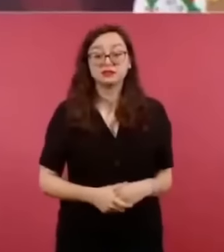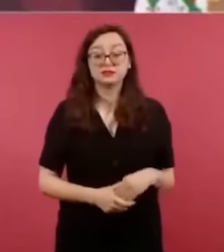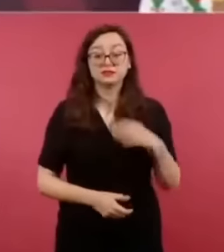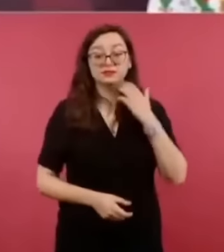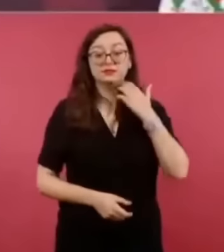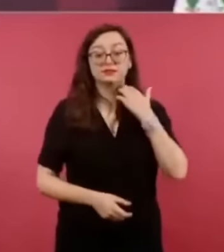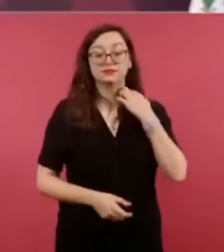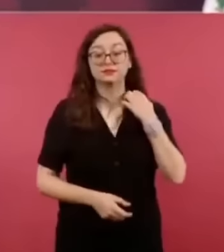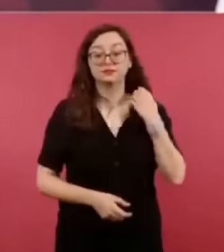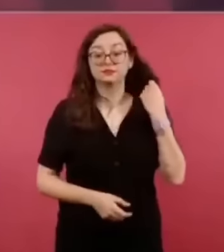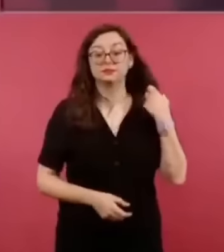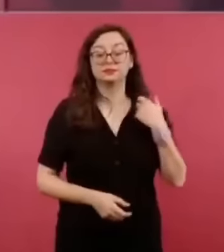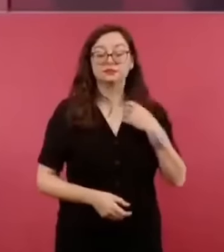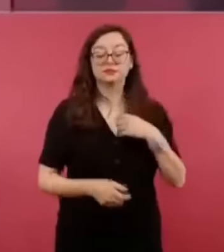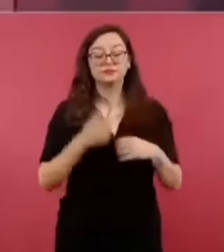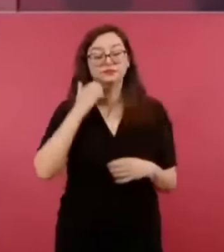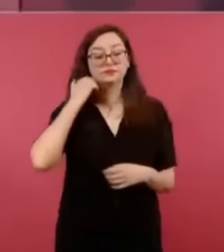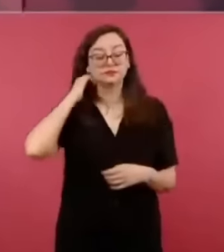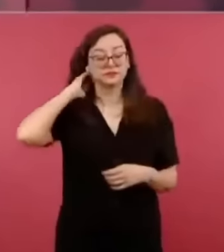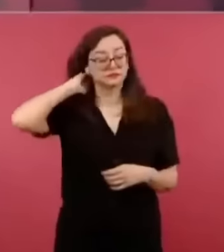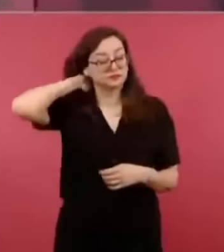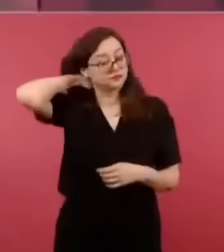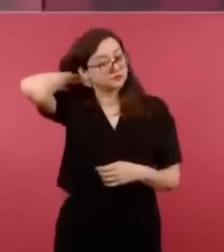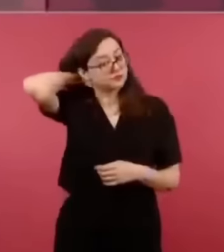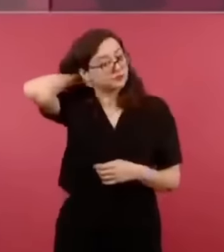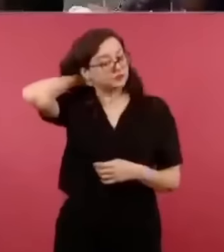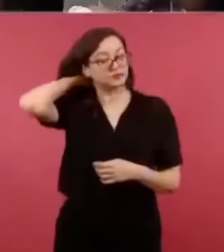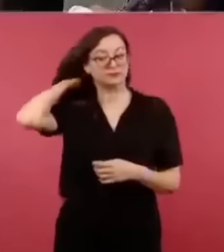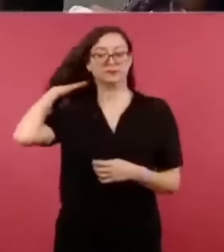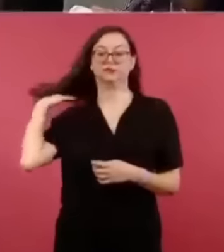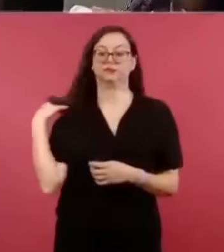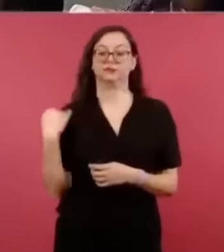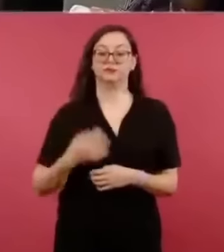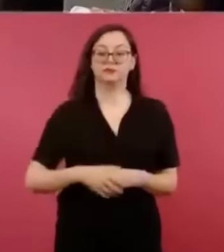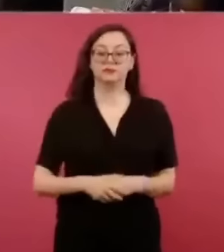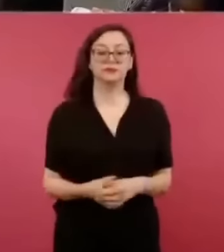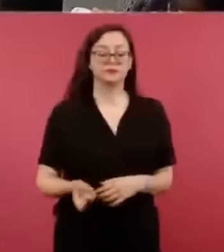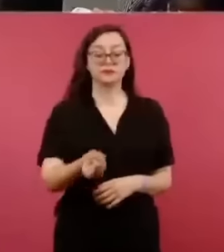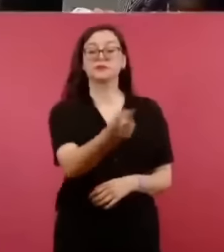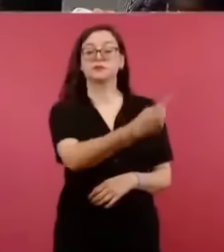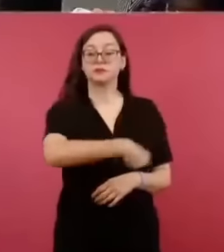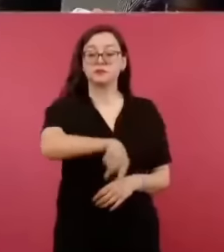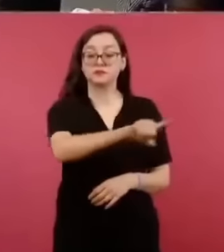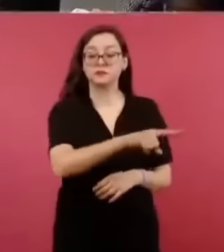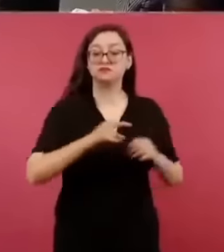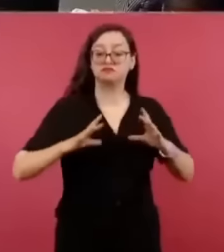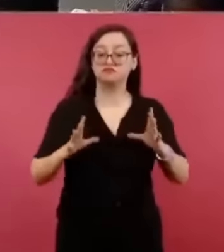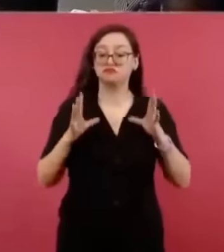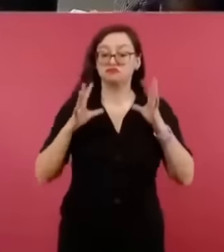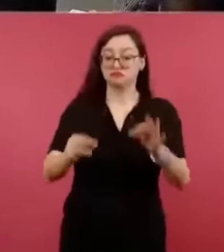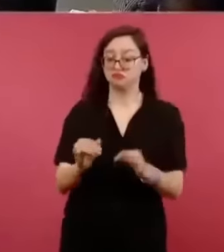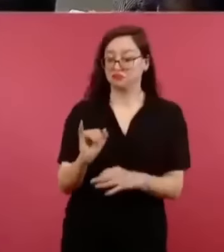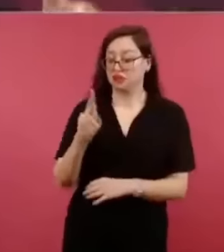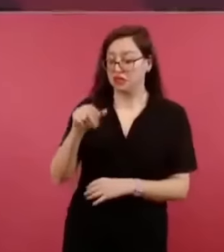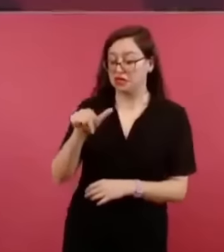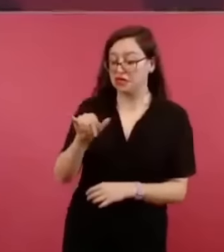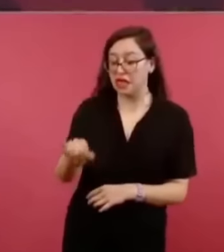del Instituto de la Transparencia, que miren el papelón,